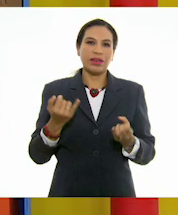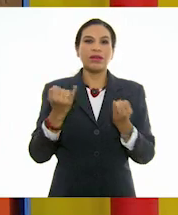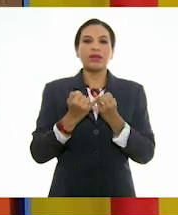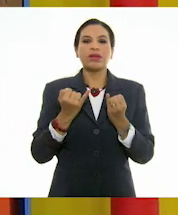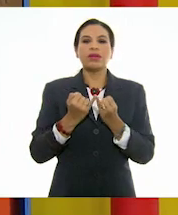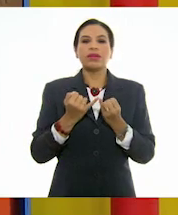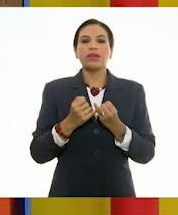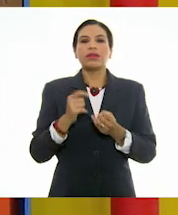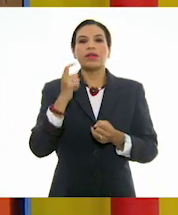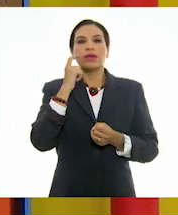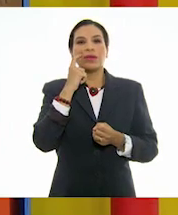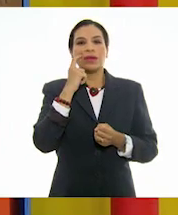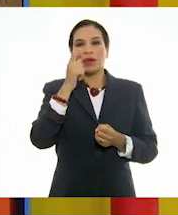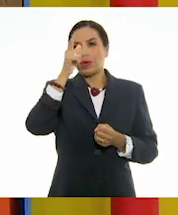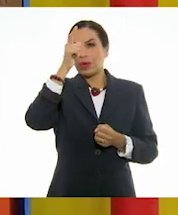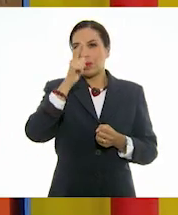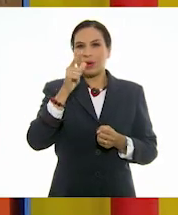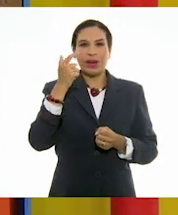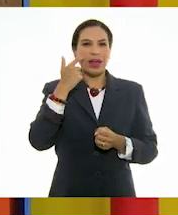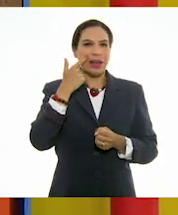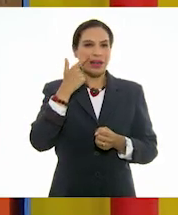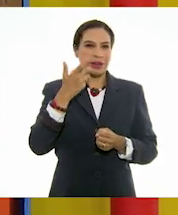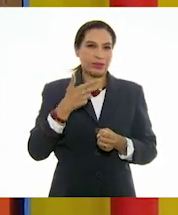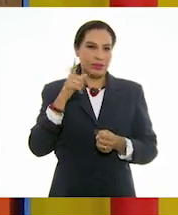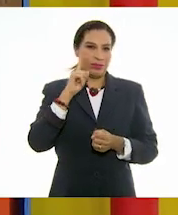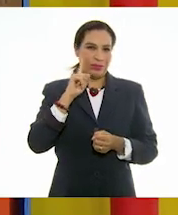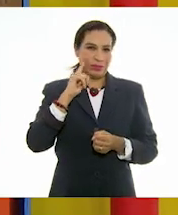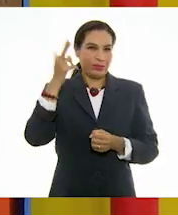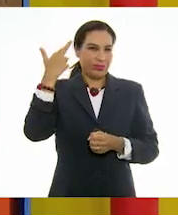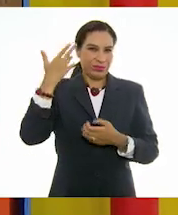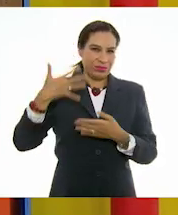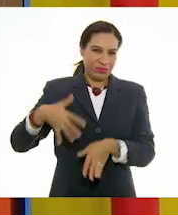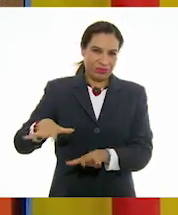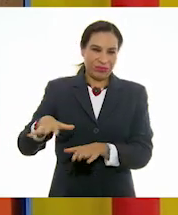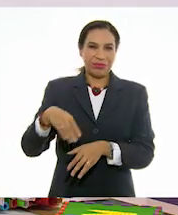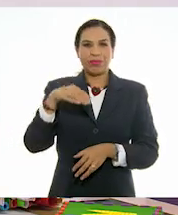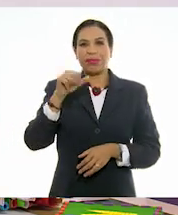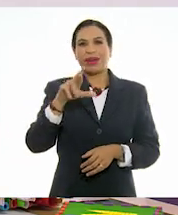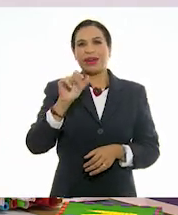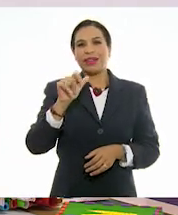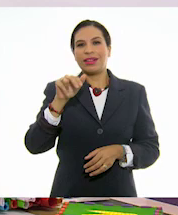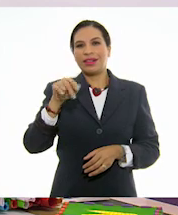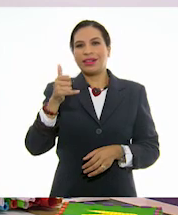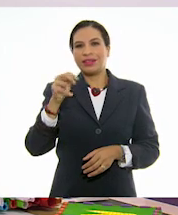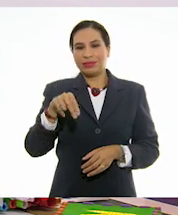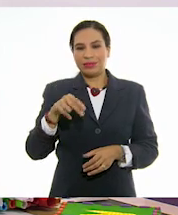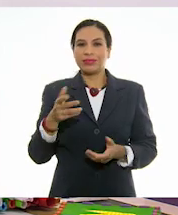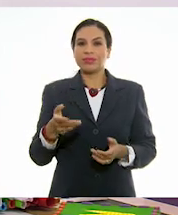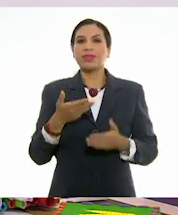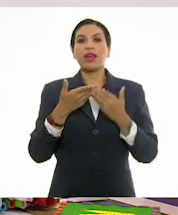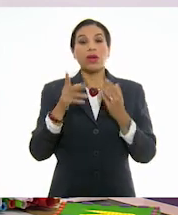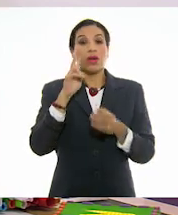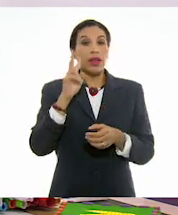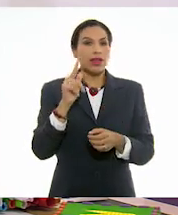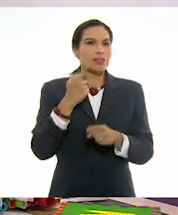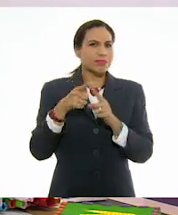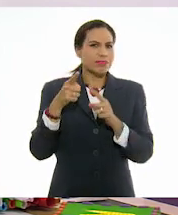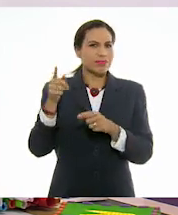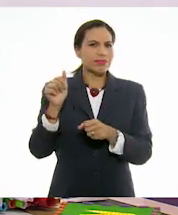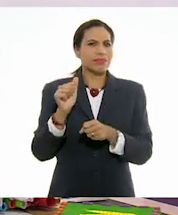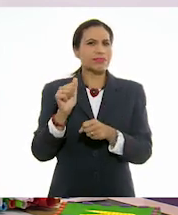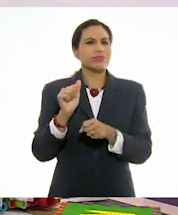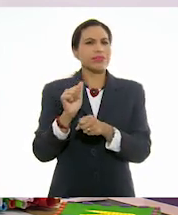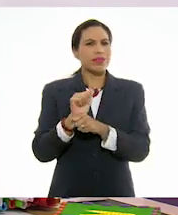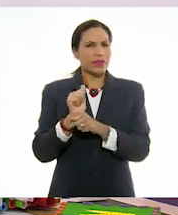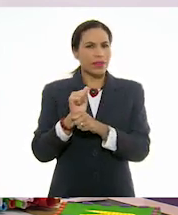el lunar que también caracterizaba a Marilyn Monroe. ¿Te das cuenta ahora que los artistas utilizan los